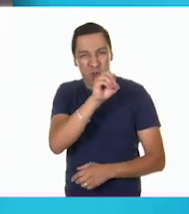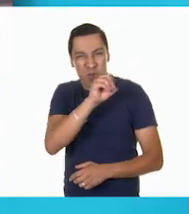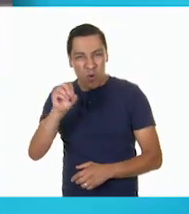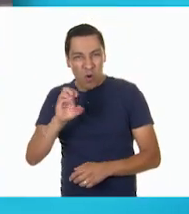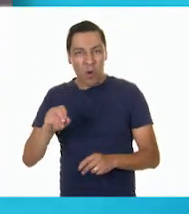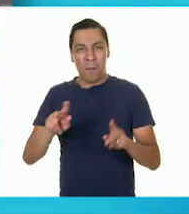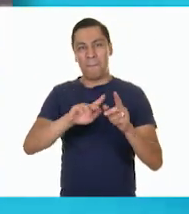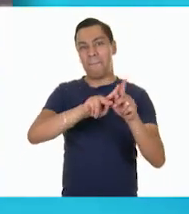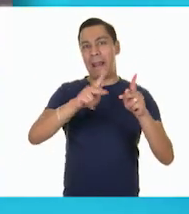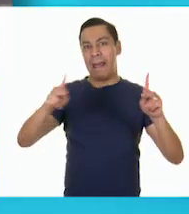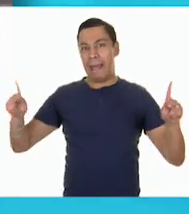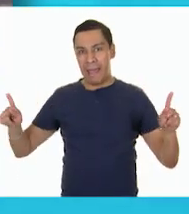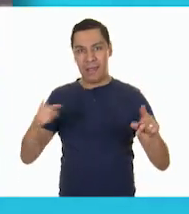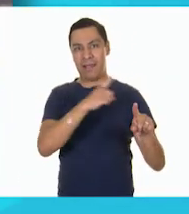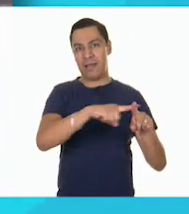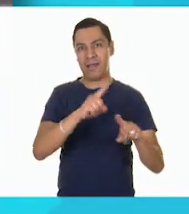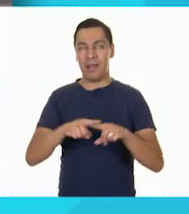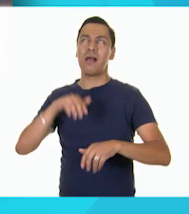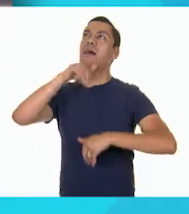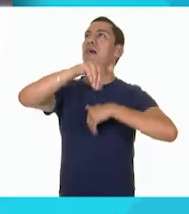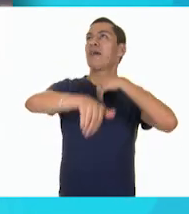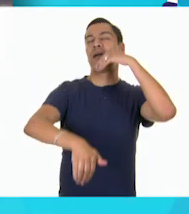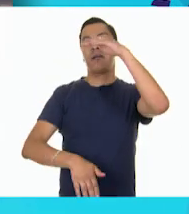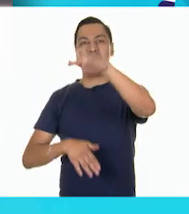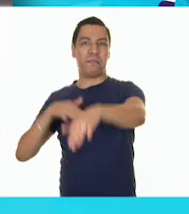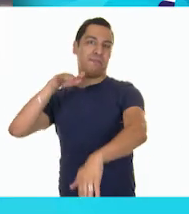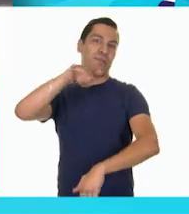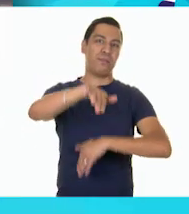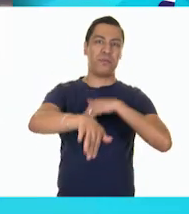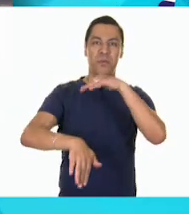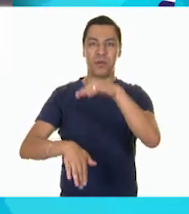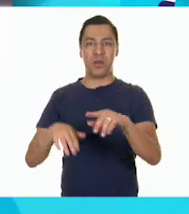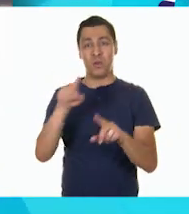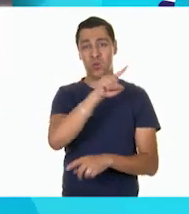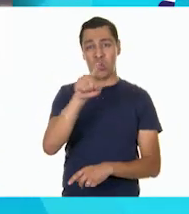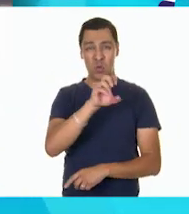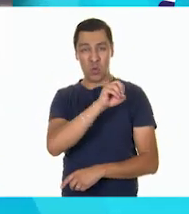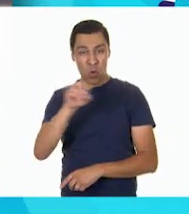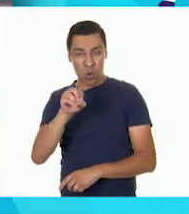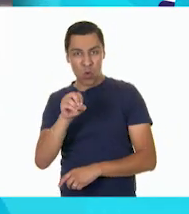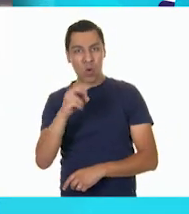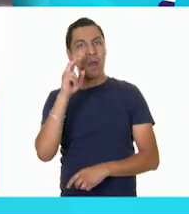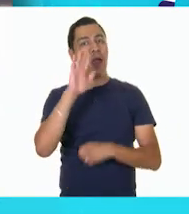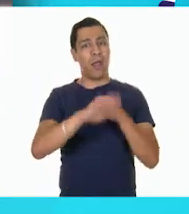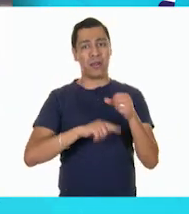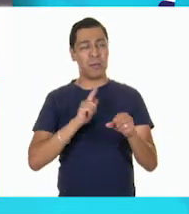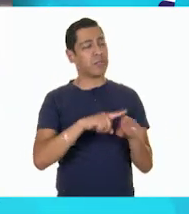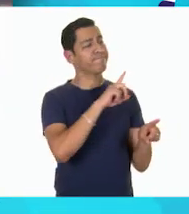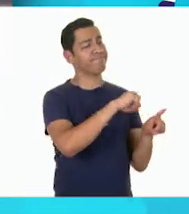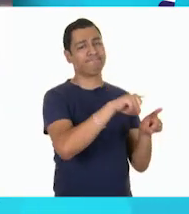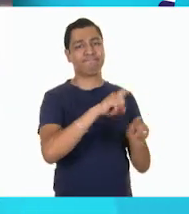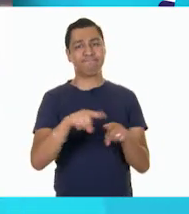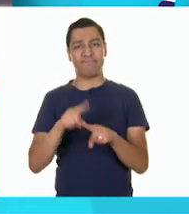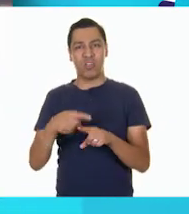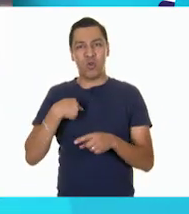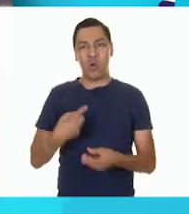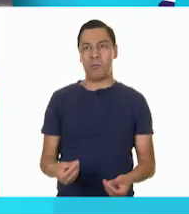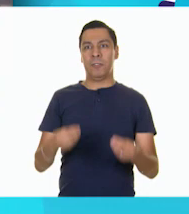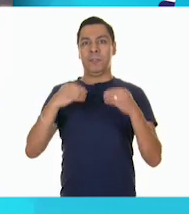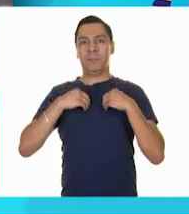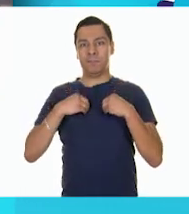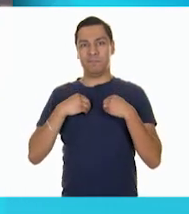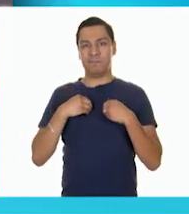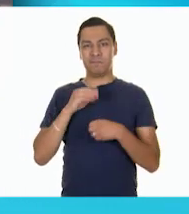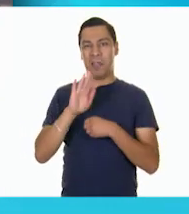en la playa y puedes nadar o puedes tomar el sol. Puedes imaginarte que estás en un zoológico y que estás viendo los animales o bien que eres un animal. Eso se